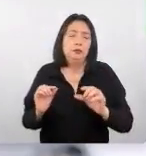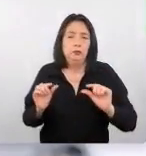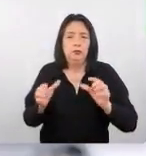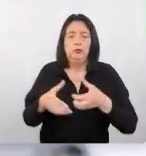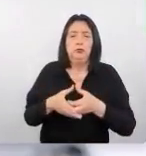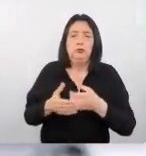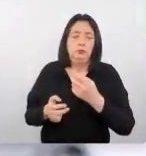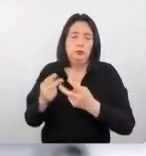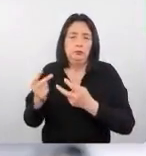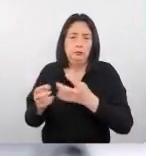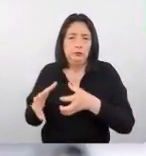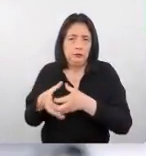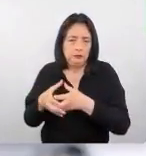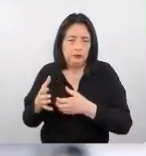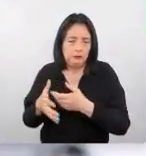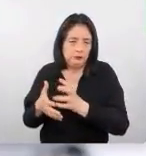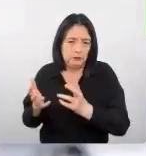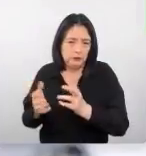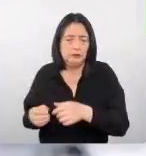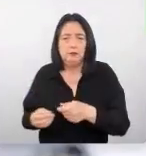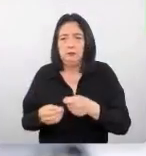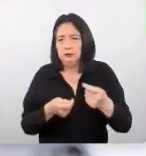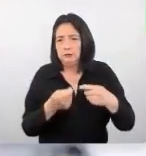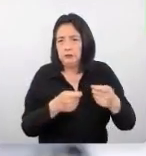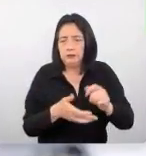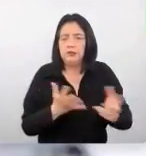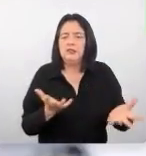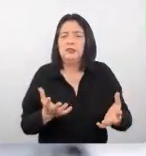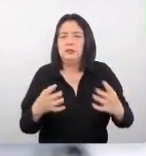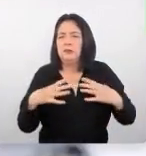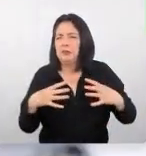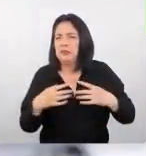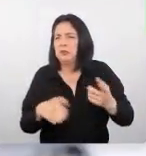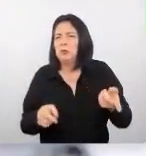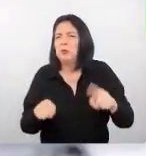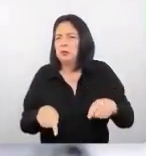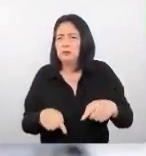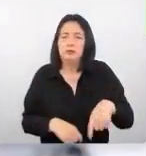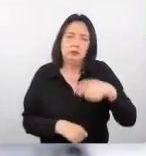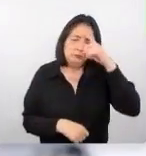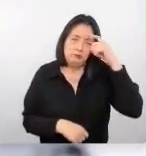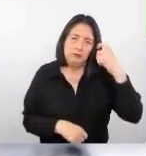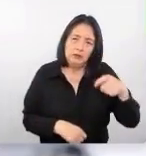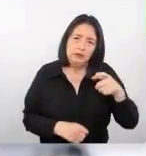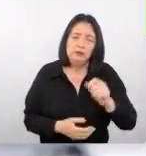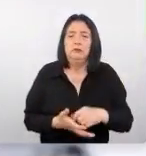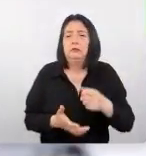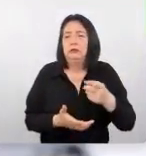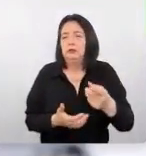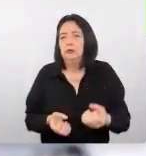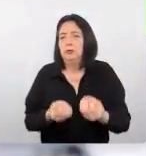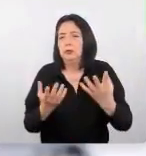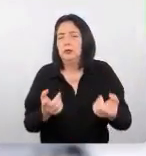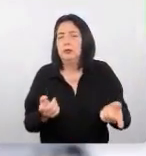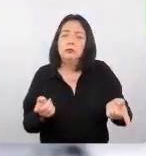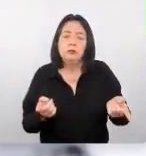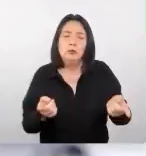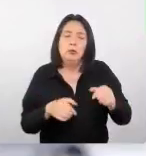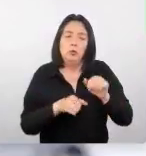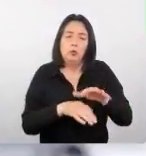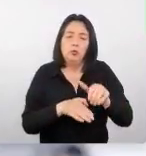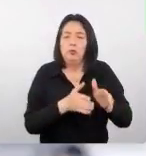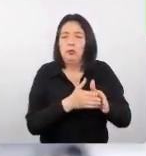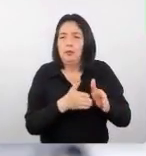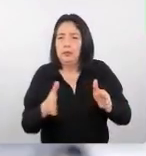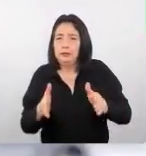y normalmente los periodos donde más vacacionan es en el periodo de verano que en este caso es de julio a septiembre